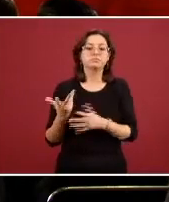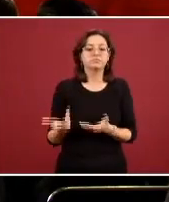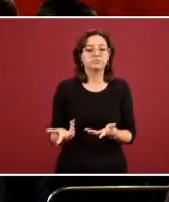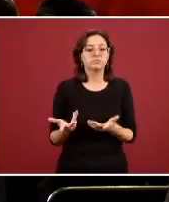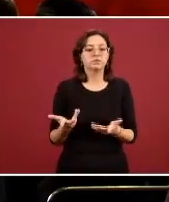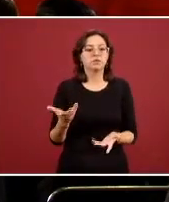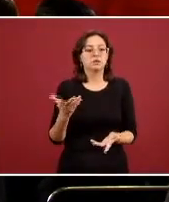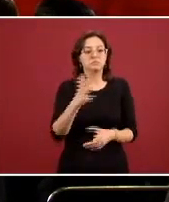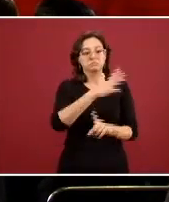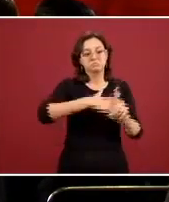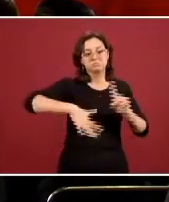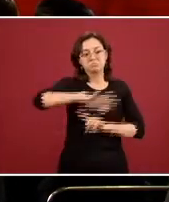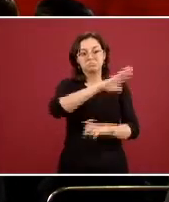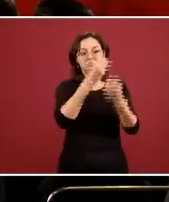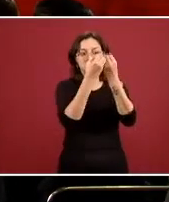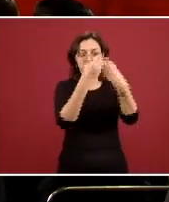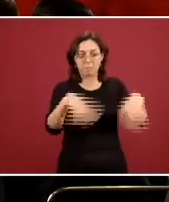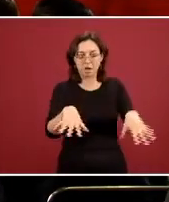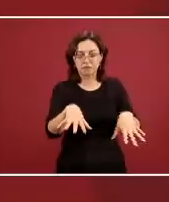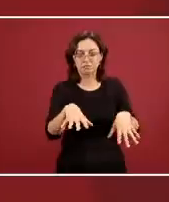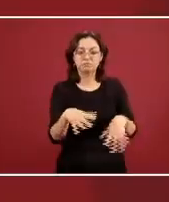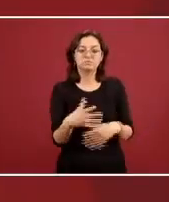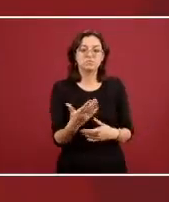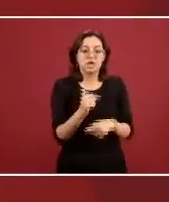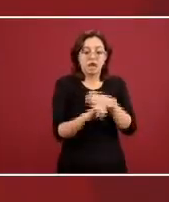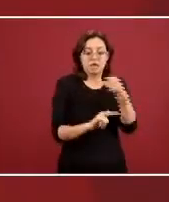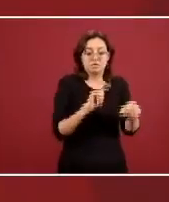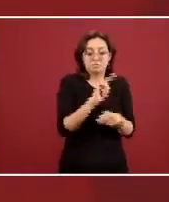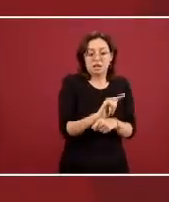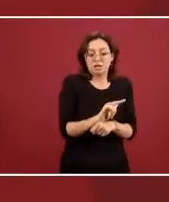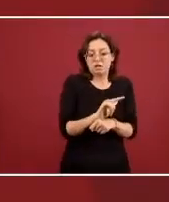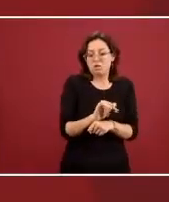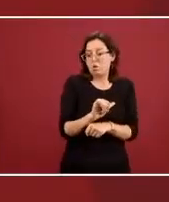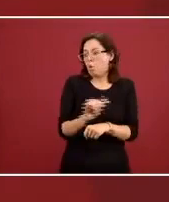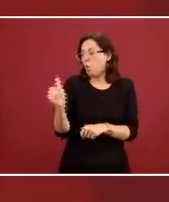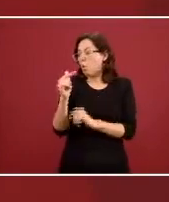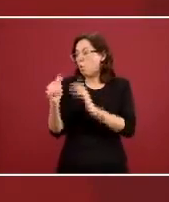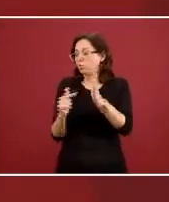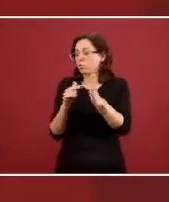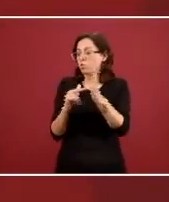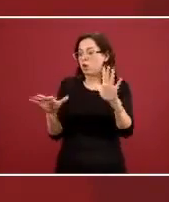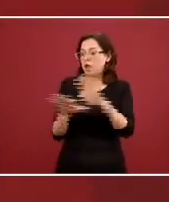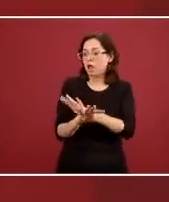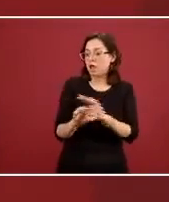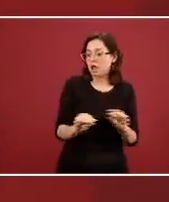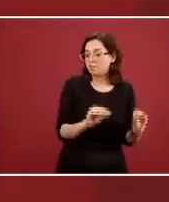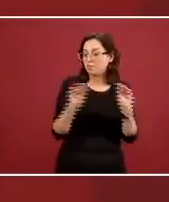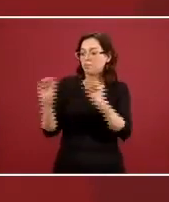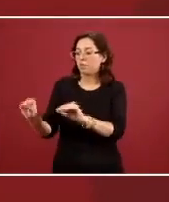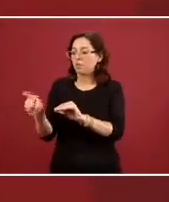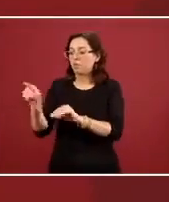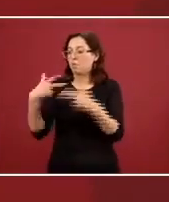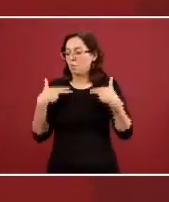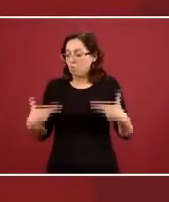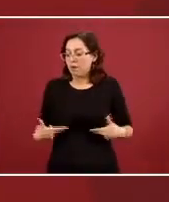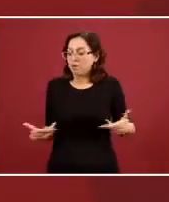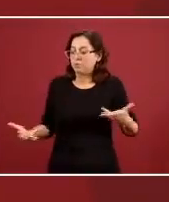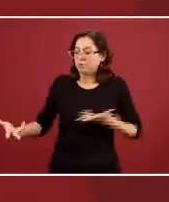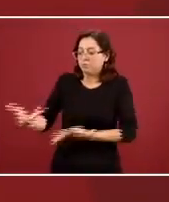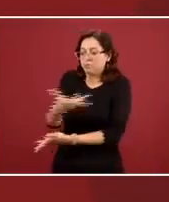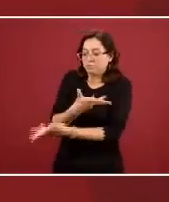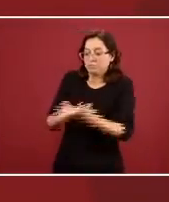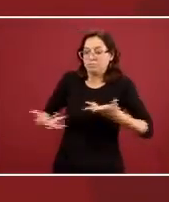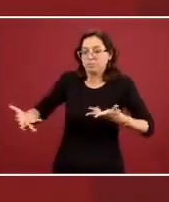pierde este equilibrio entonces hay un desplazamiento de la fauna hacia los territorios donde ahora viven los seres humanos pero que